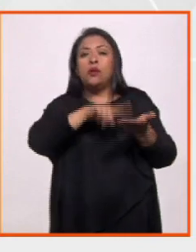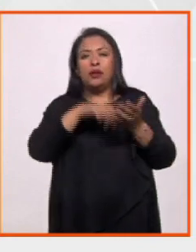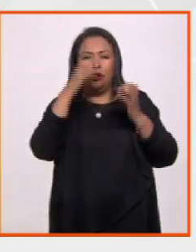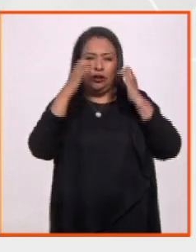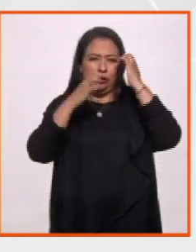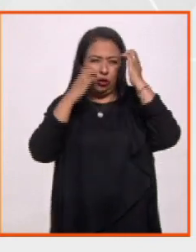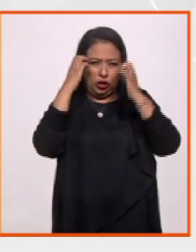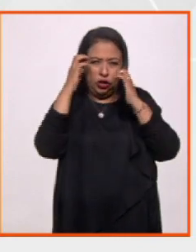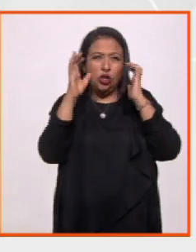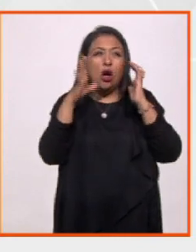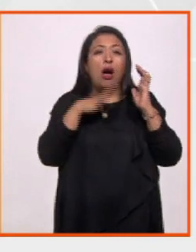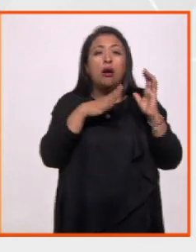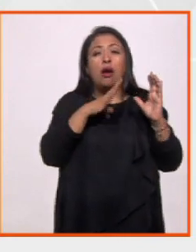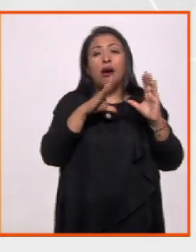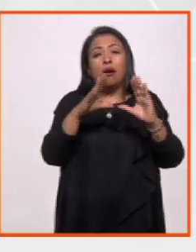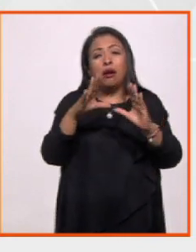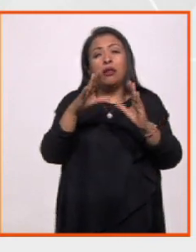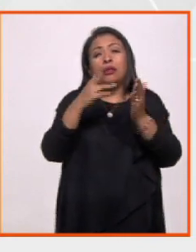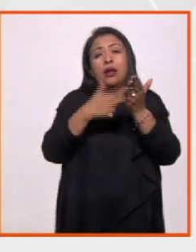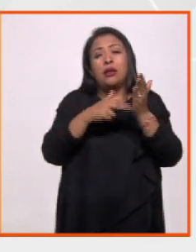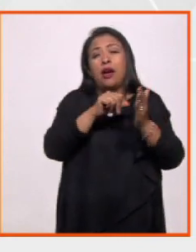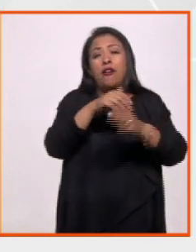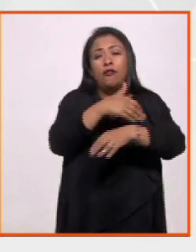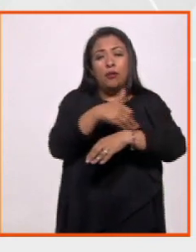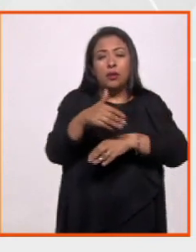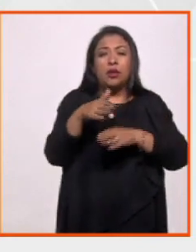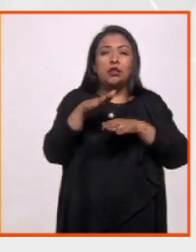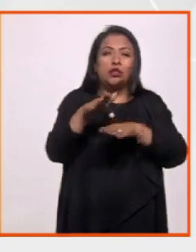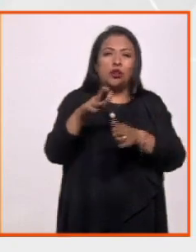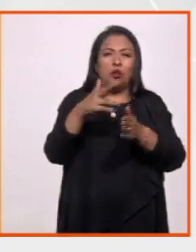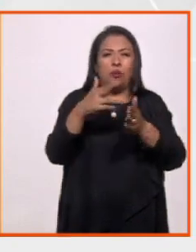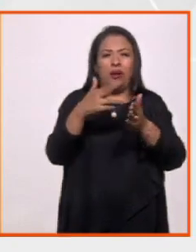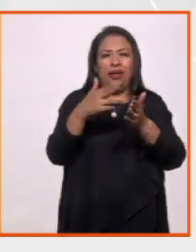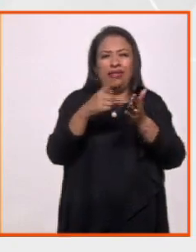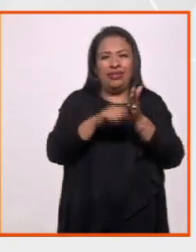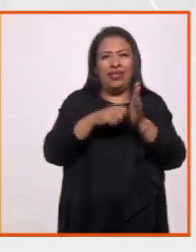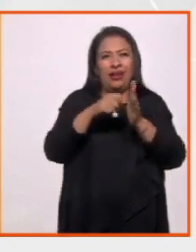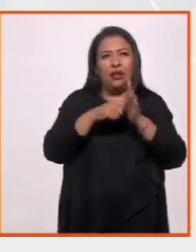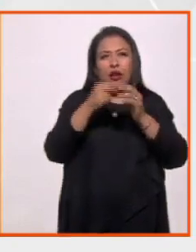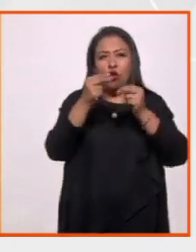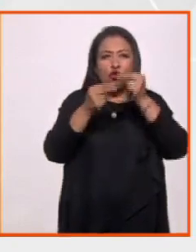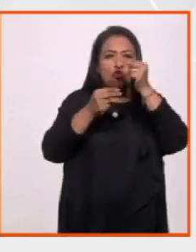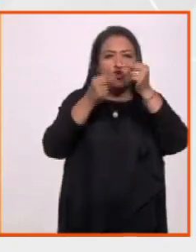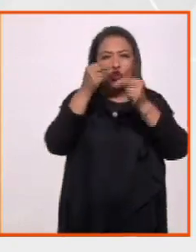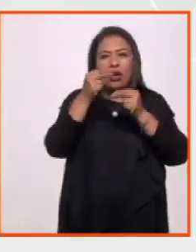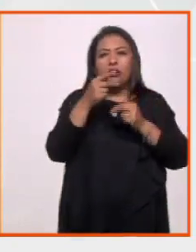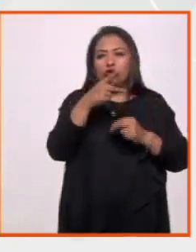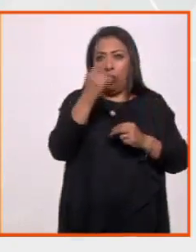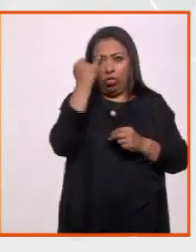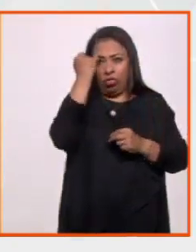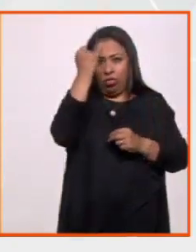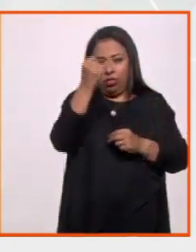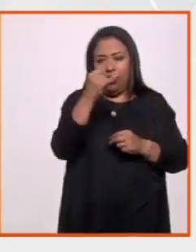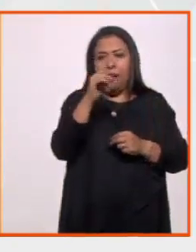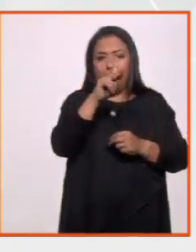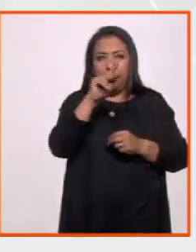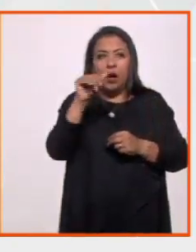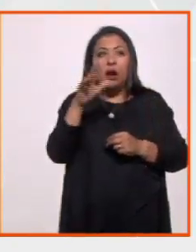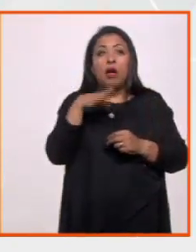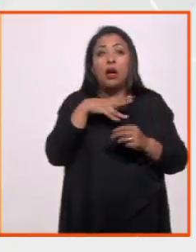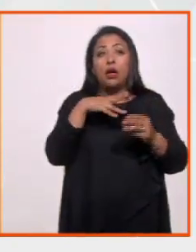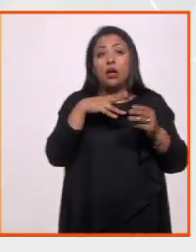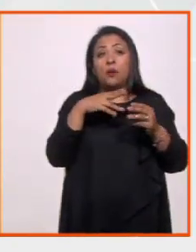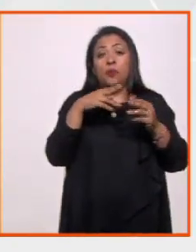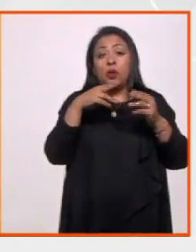de la exposición se impartirá un taller familiar sobre la técnica del fumage, creación de Wolf and Palen, que consiste en dibujar sobre un lienzo a partir del